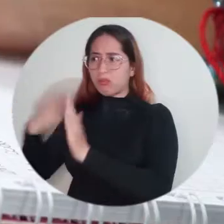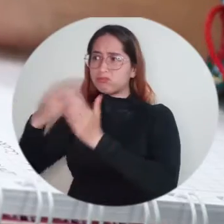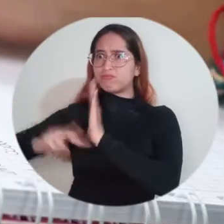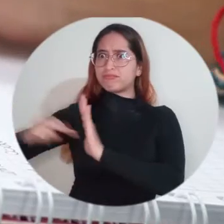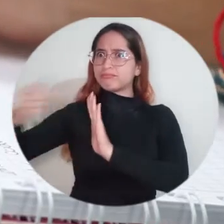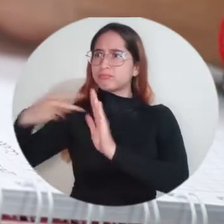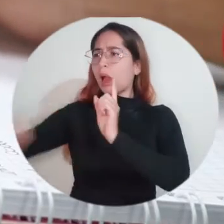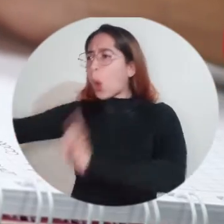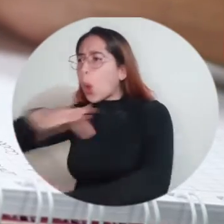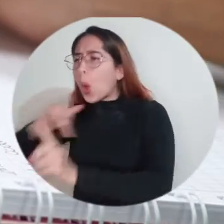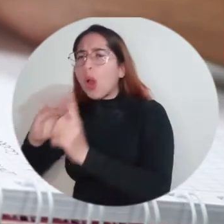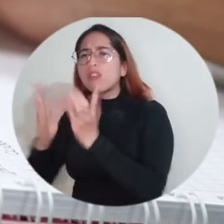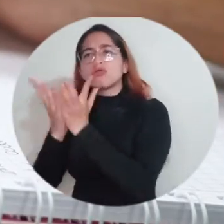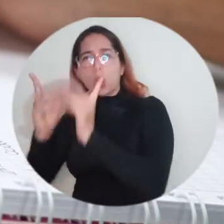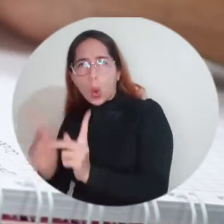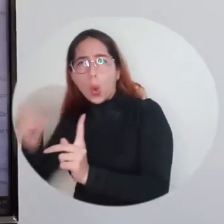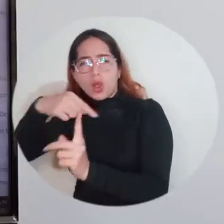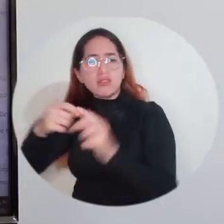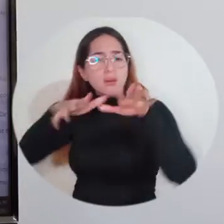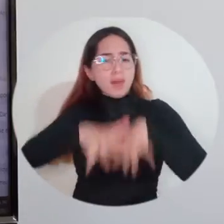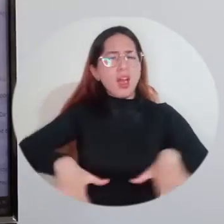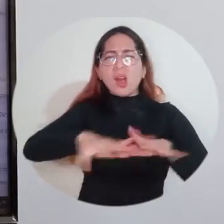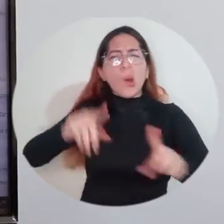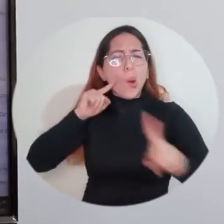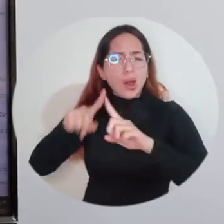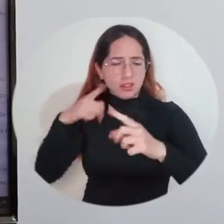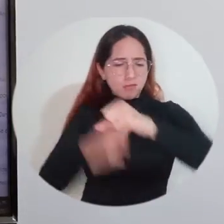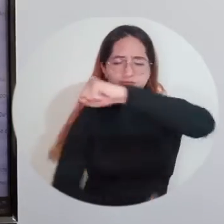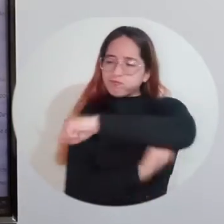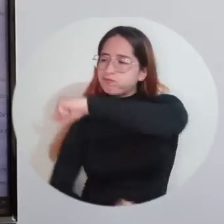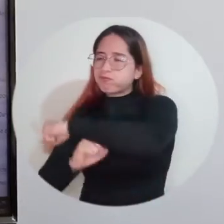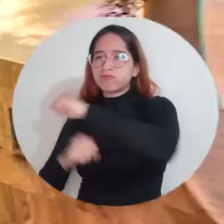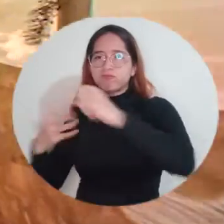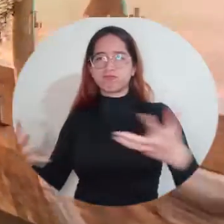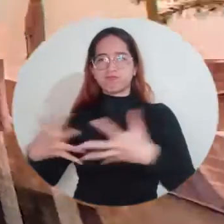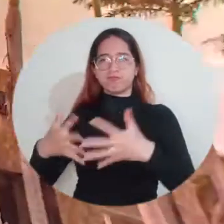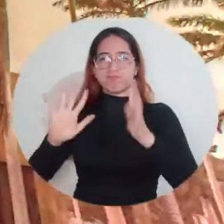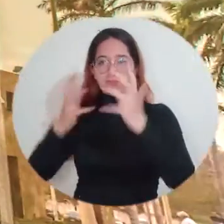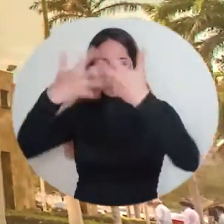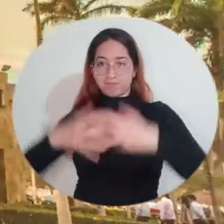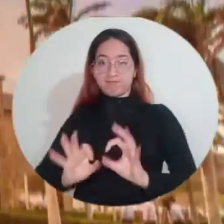ámbitos institucionales y territoriales para fortalecer el tejido empresarial.